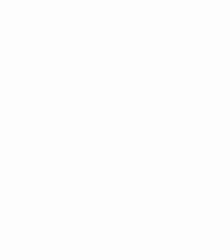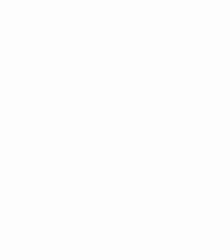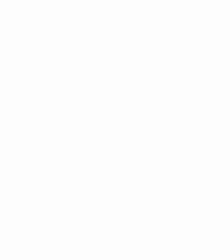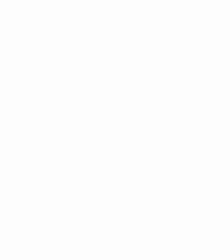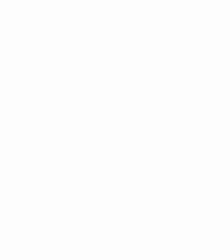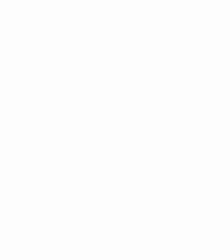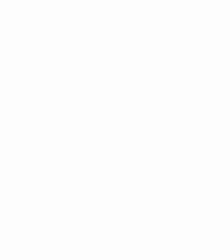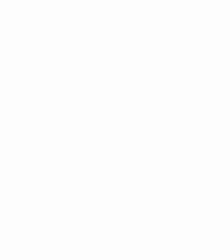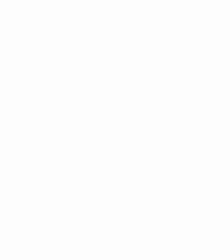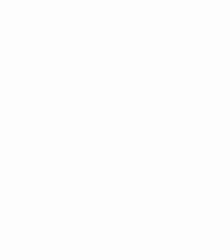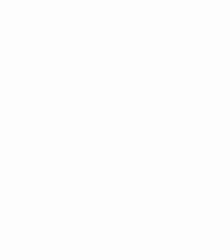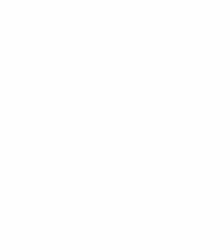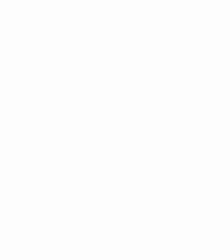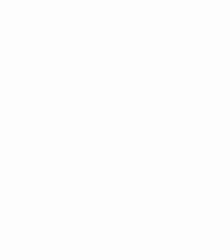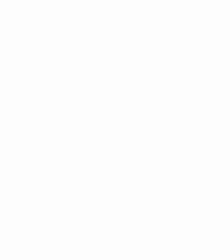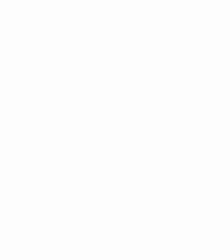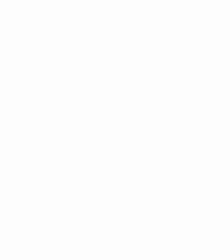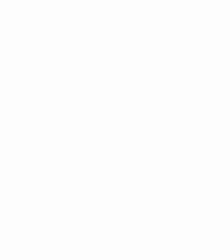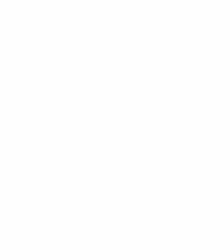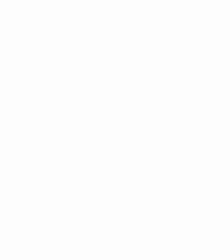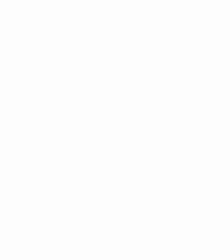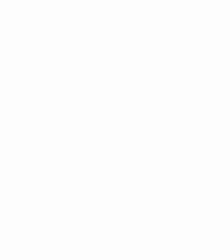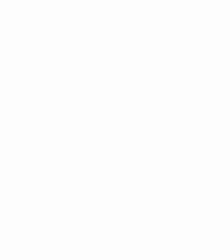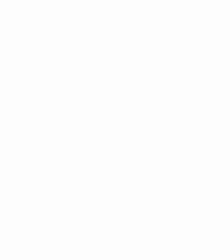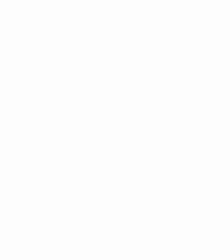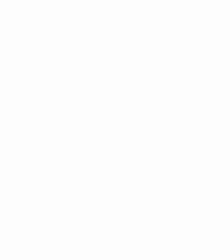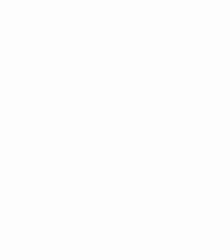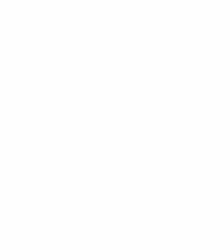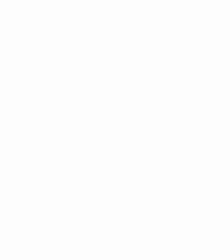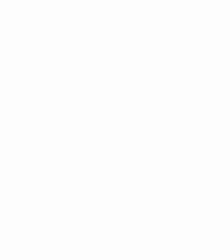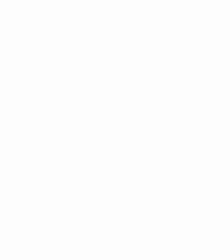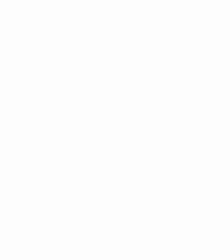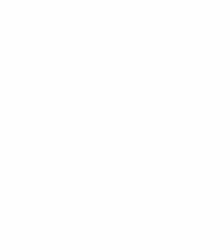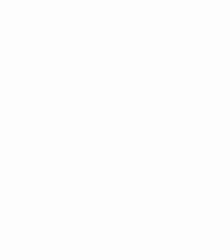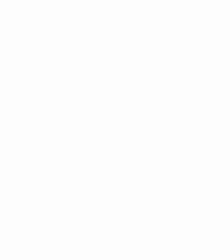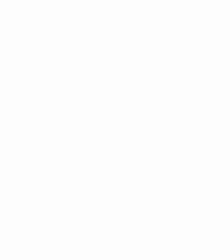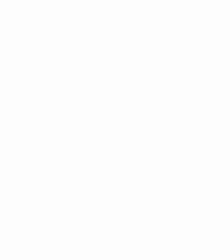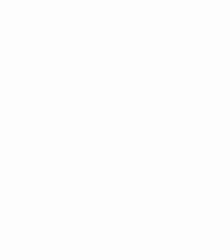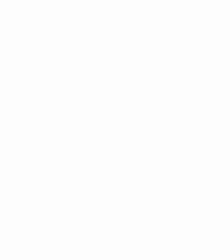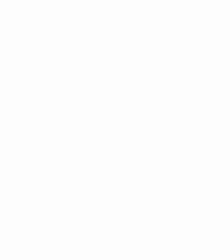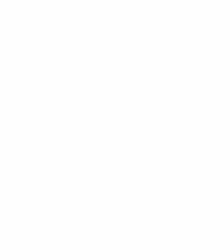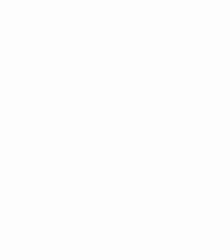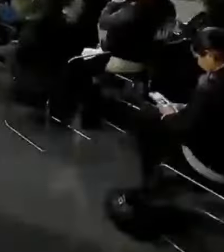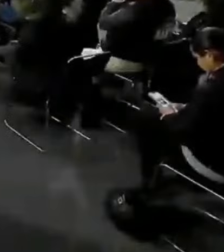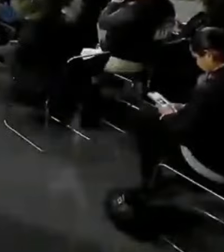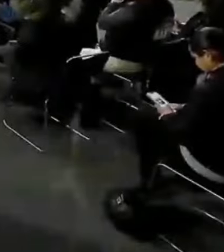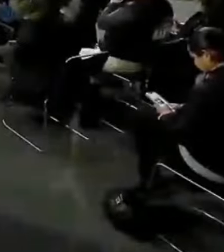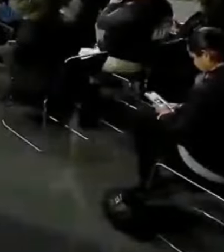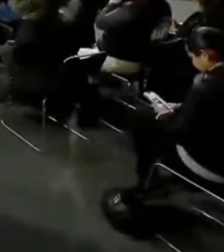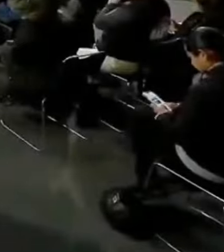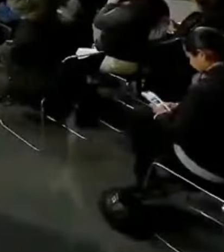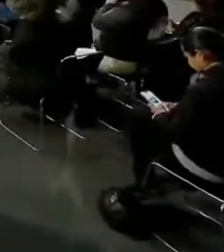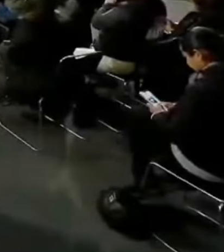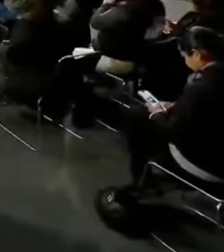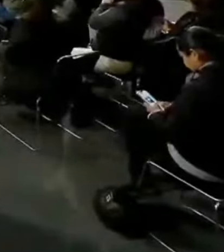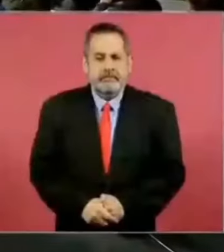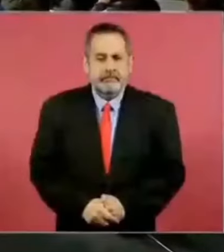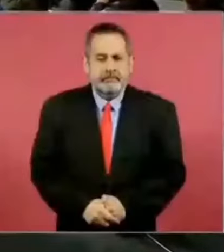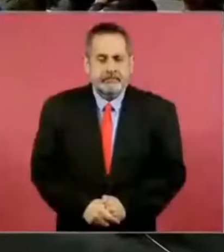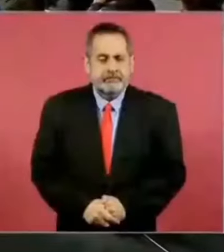Pero perseverancia que es muy importante en el caso de